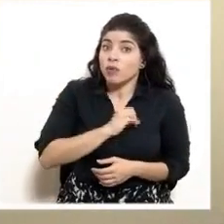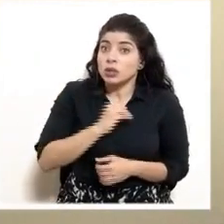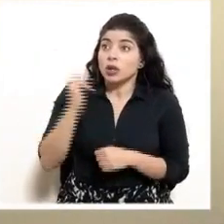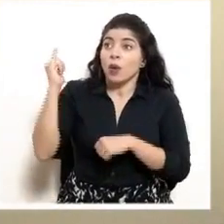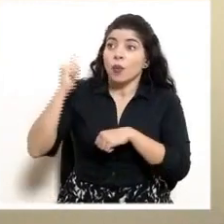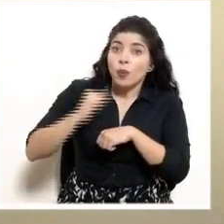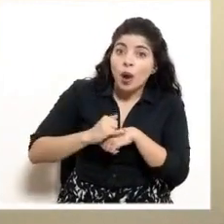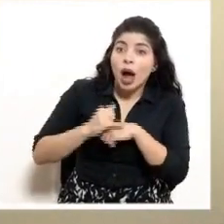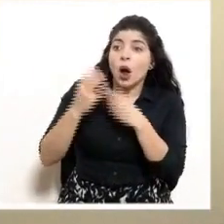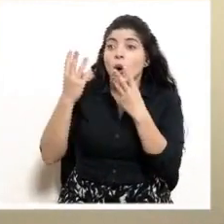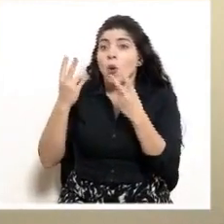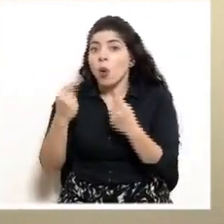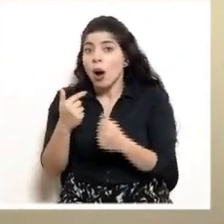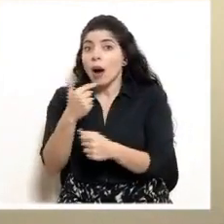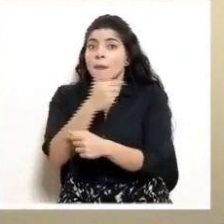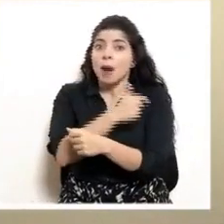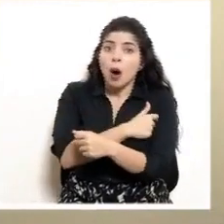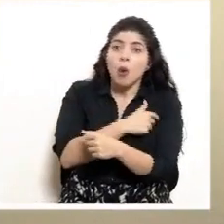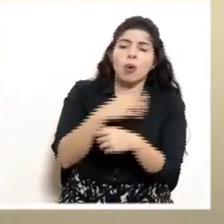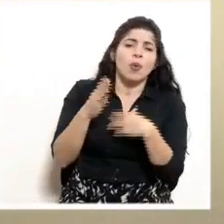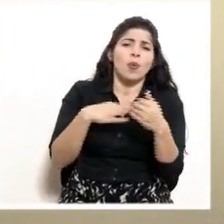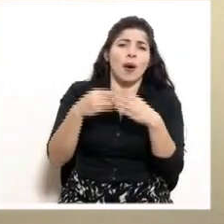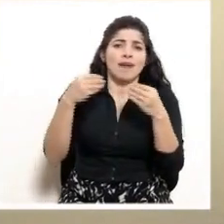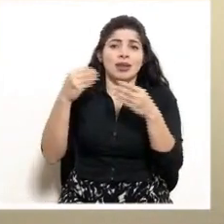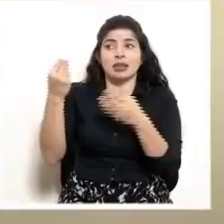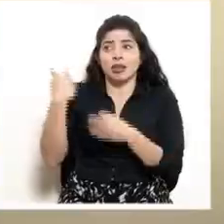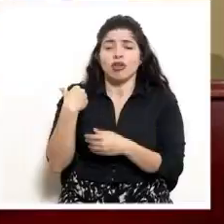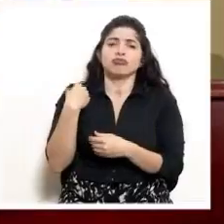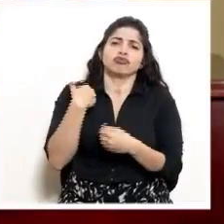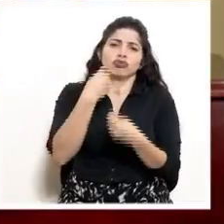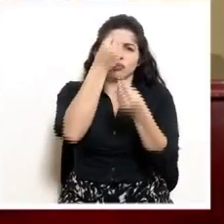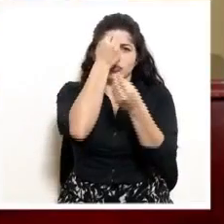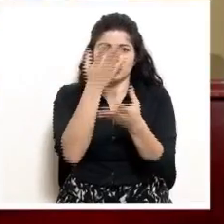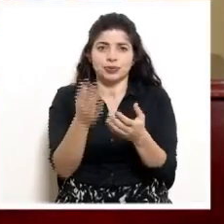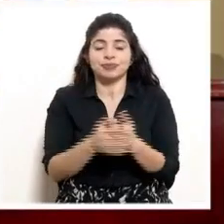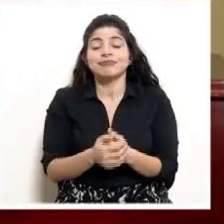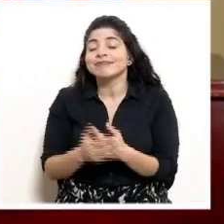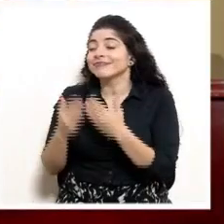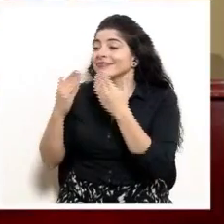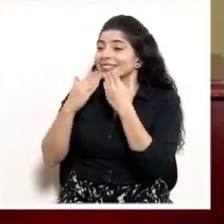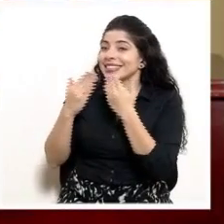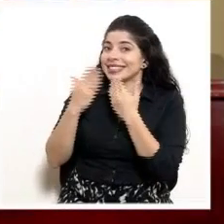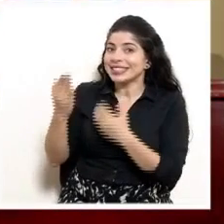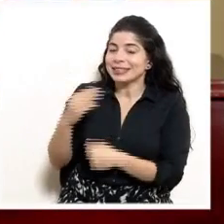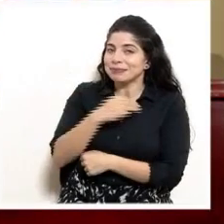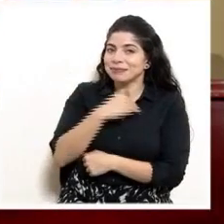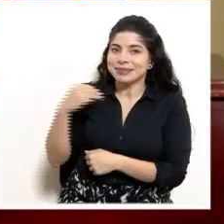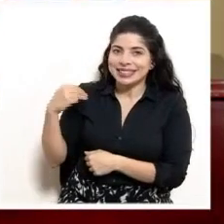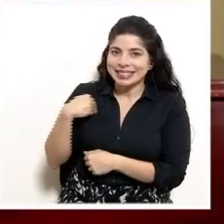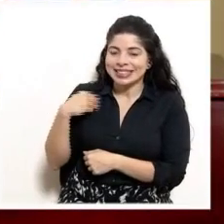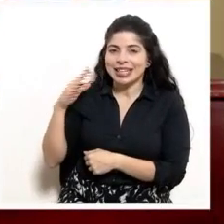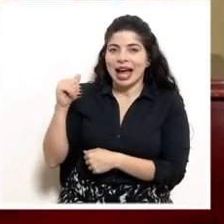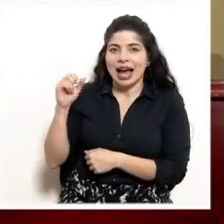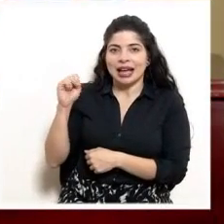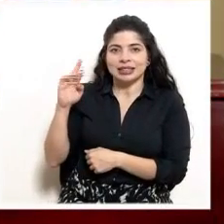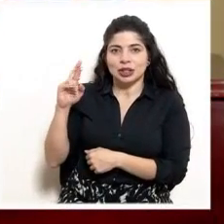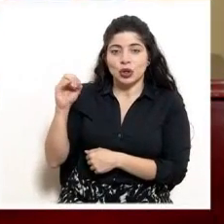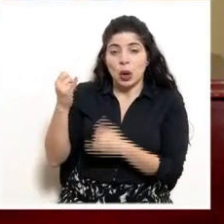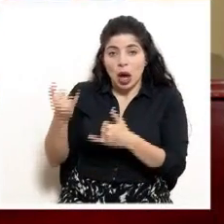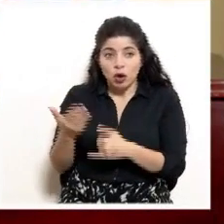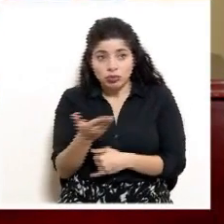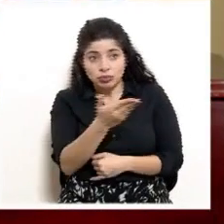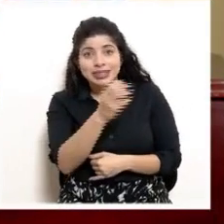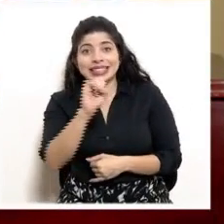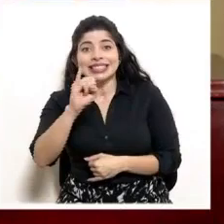vuelos con vacunas de cualquier proveedor que sea. Muchísimas gracias, ministro Castro. Y para don